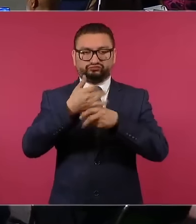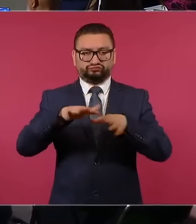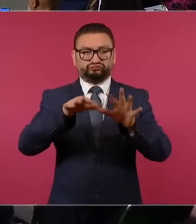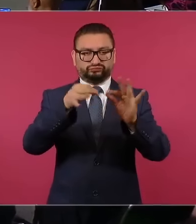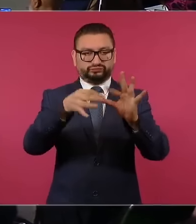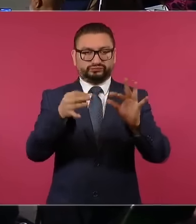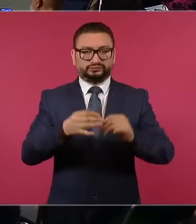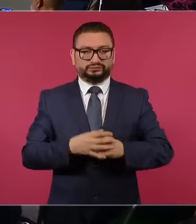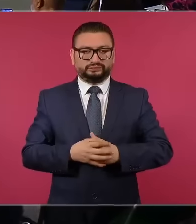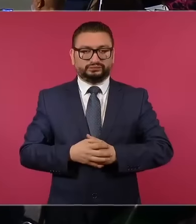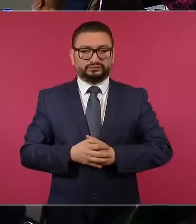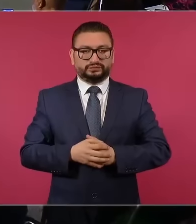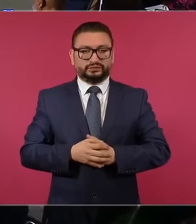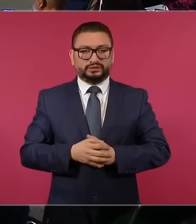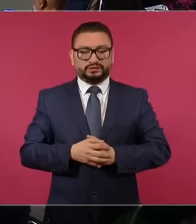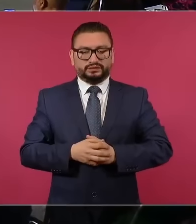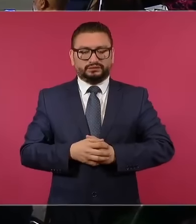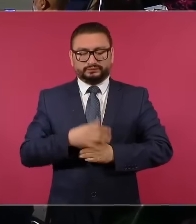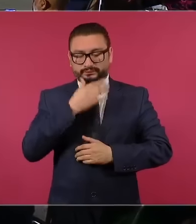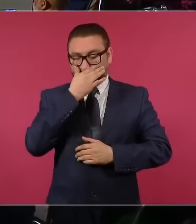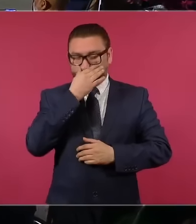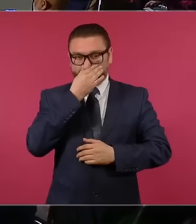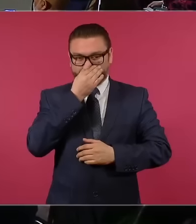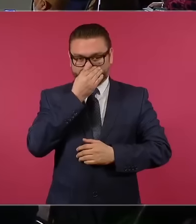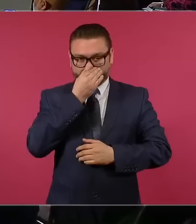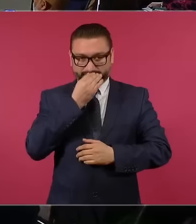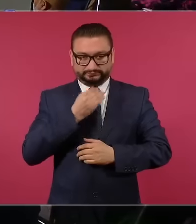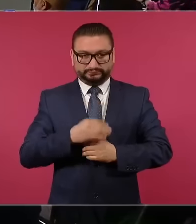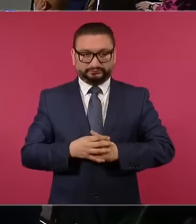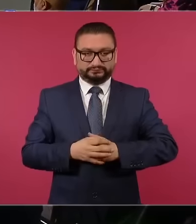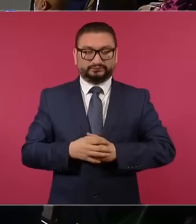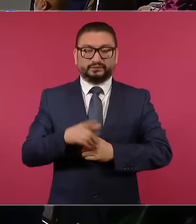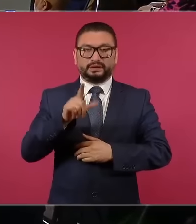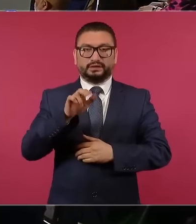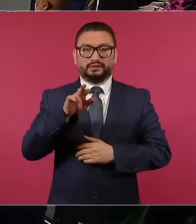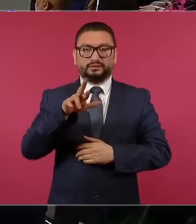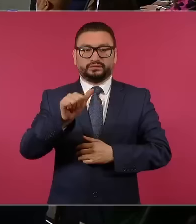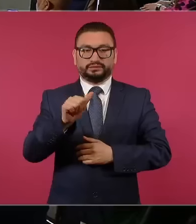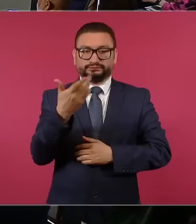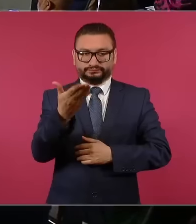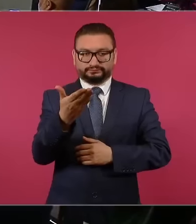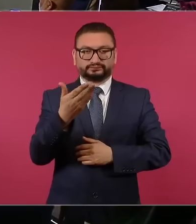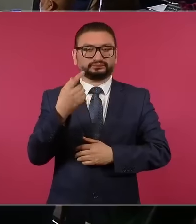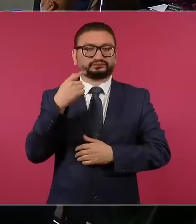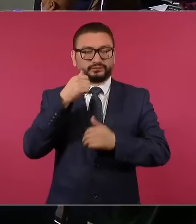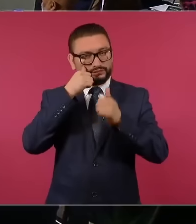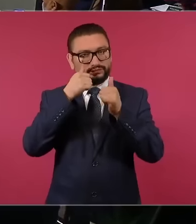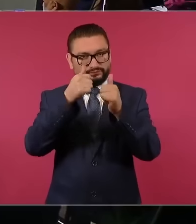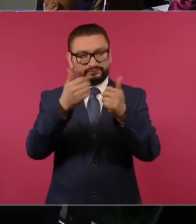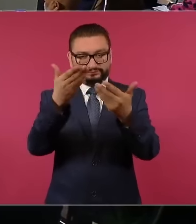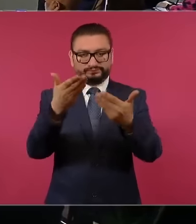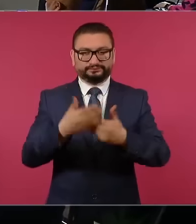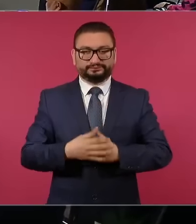vamos nada más a establecer comunicación. Sí, Laura, te escuchamos.